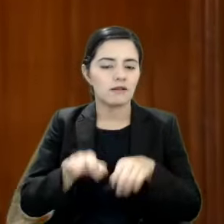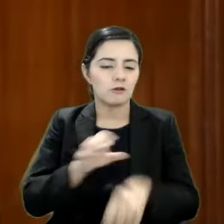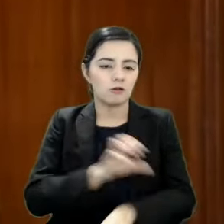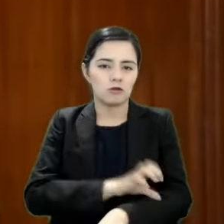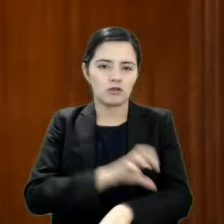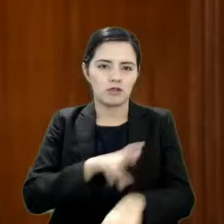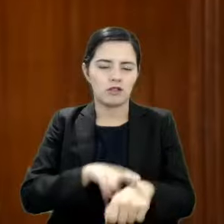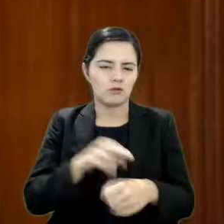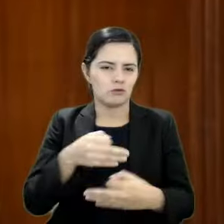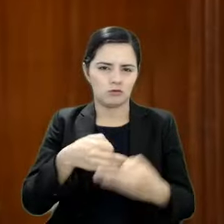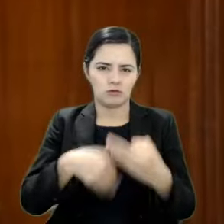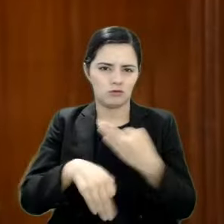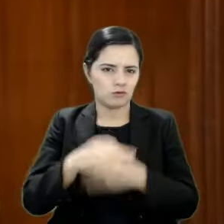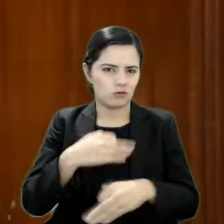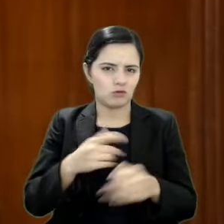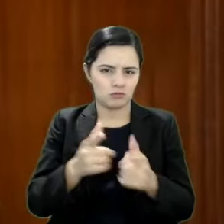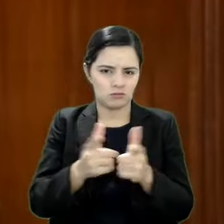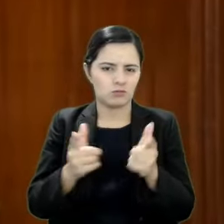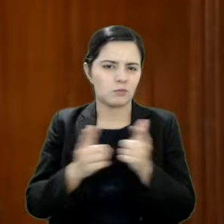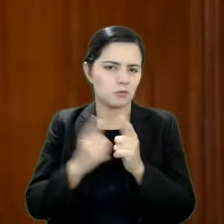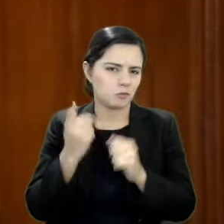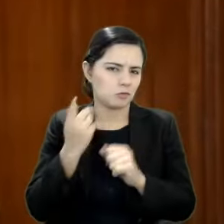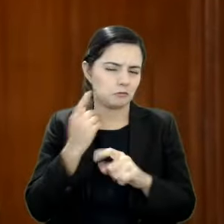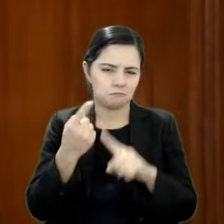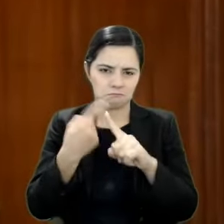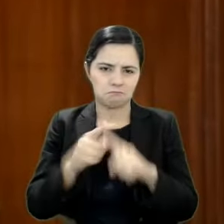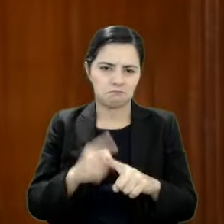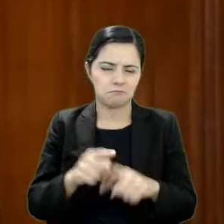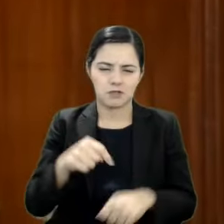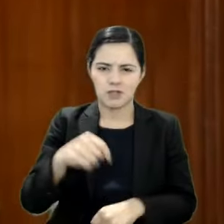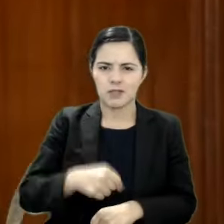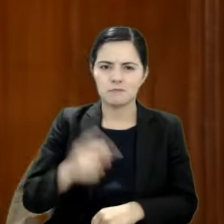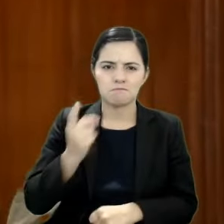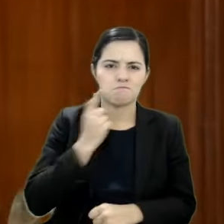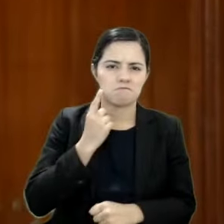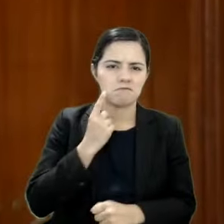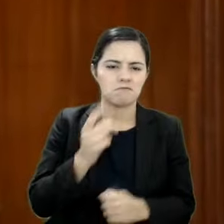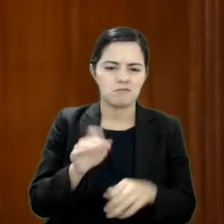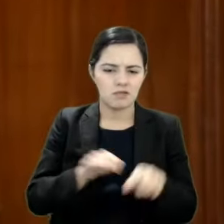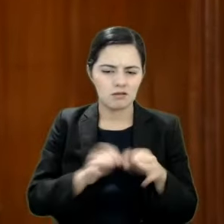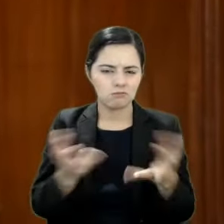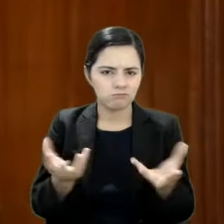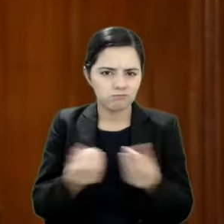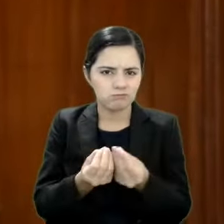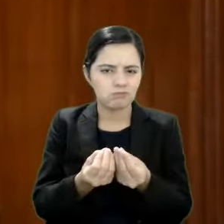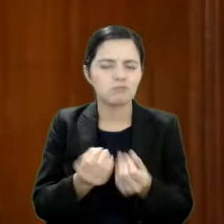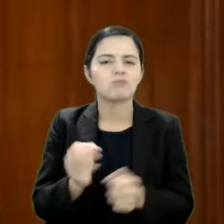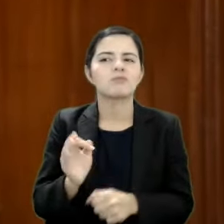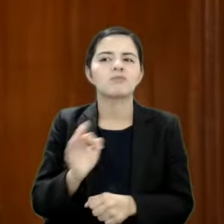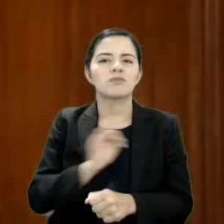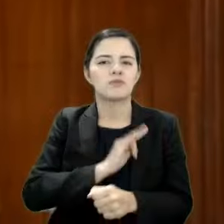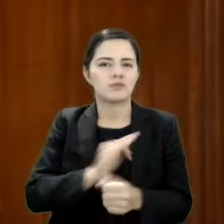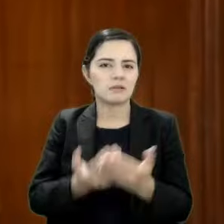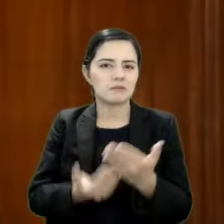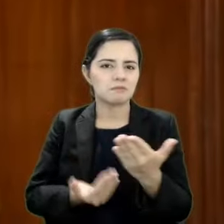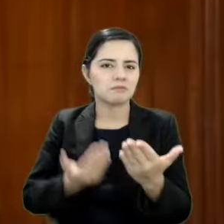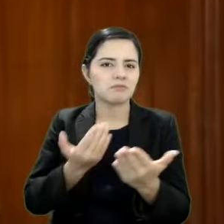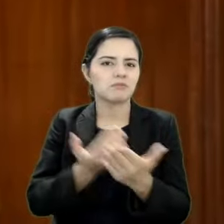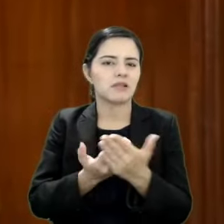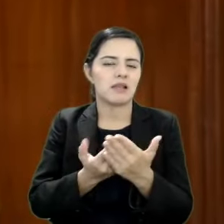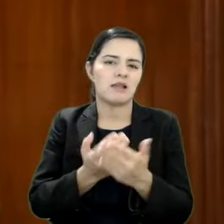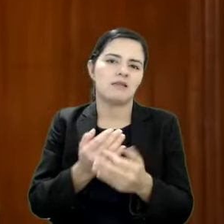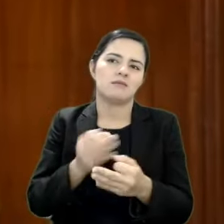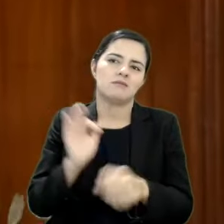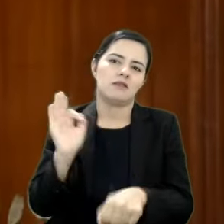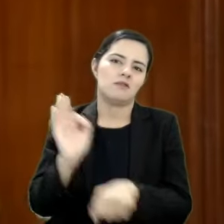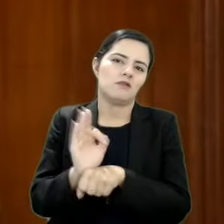fuerzas en el poder legislativo dan como resultado soluciones efectivas en favor de todas